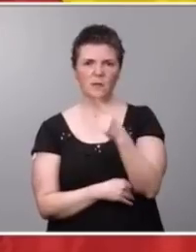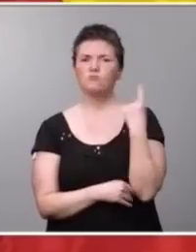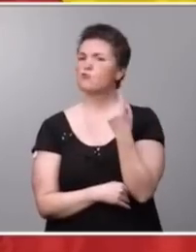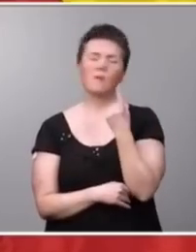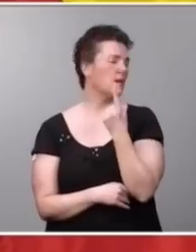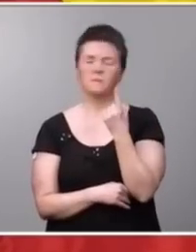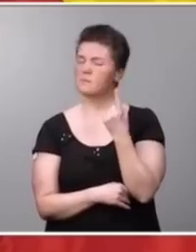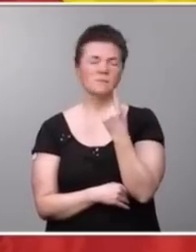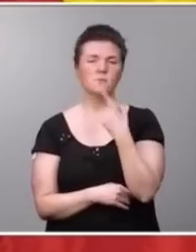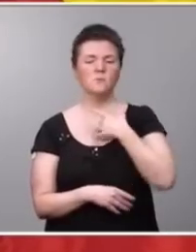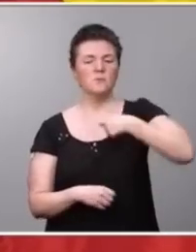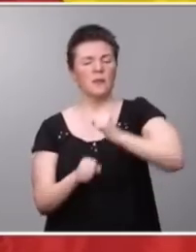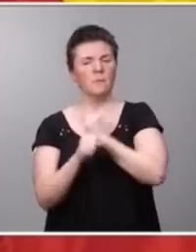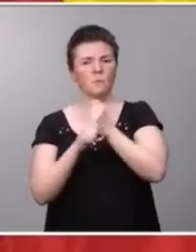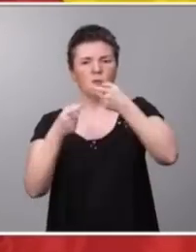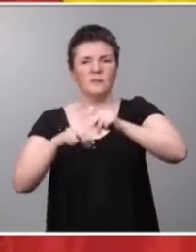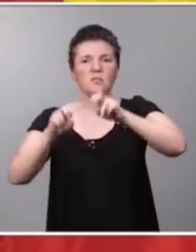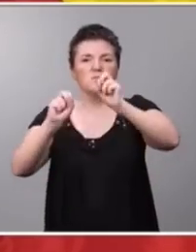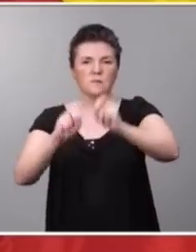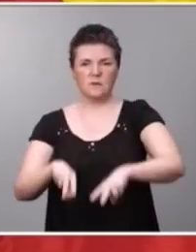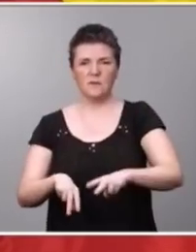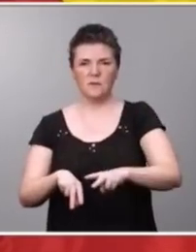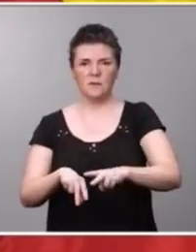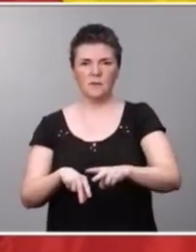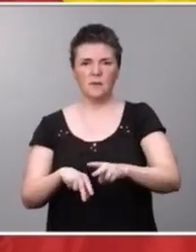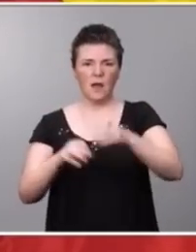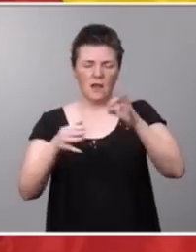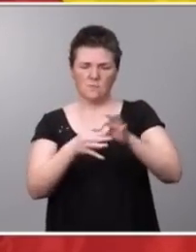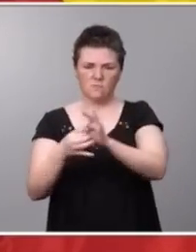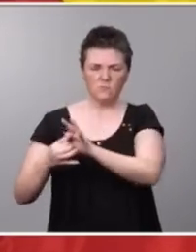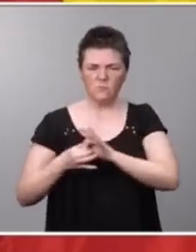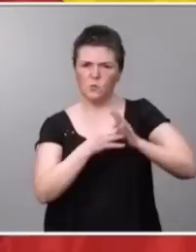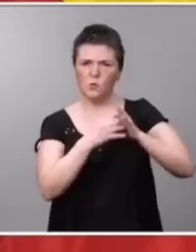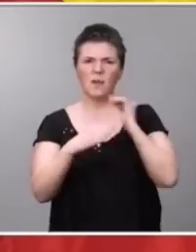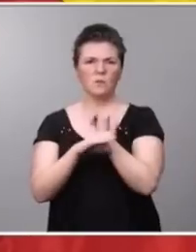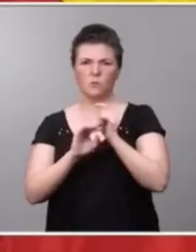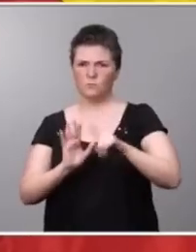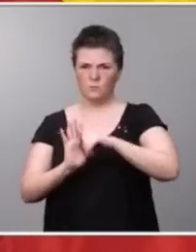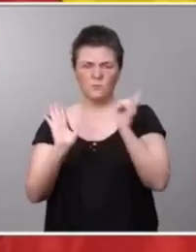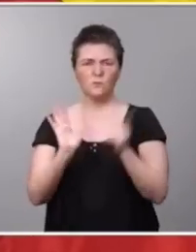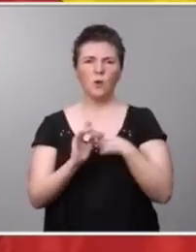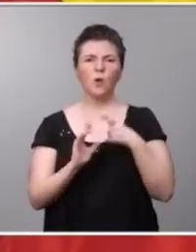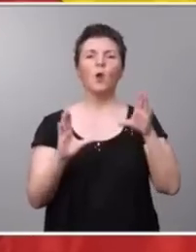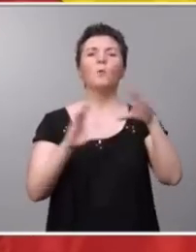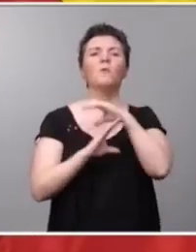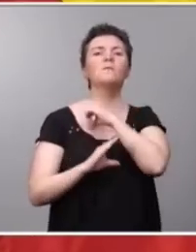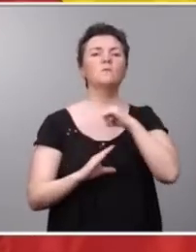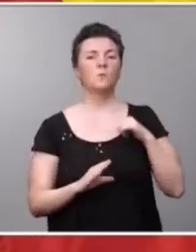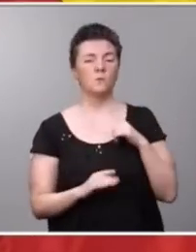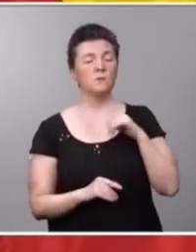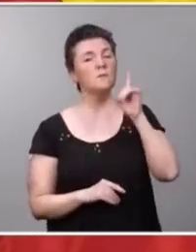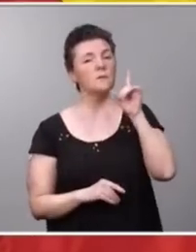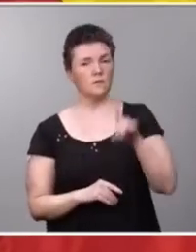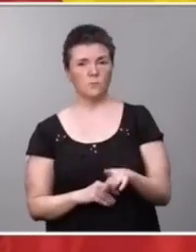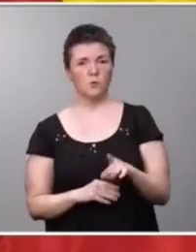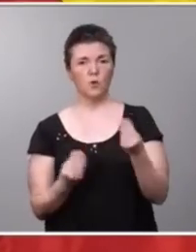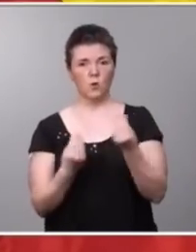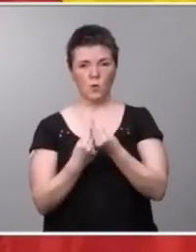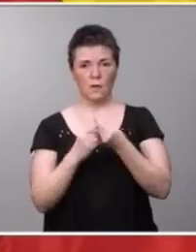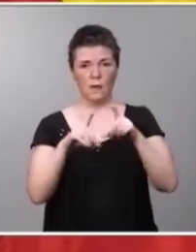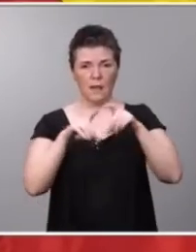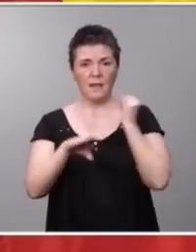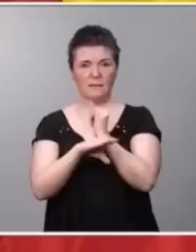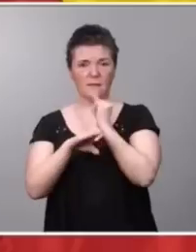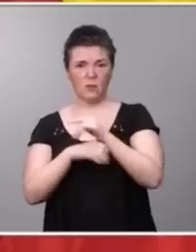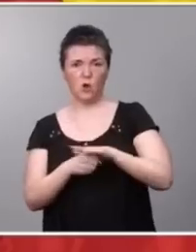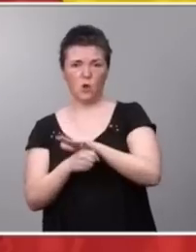trabajamos sin descanso, con absoluta unidad institucional, con las comunidades autónomas y, en este caso, también con las entidades locales, con los